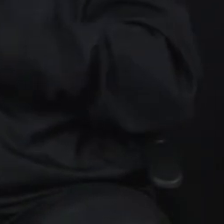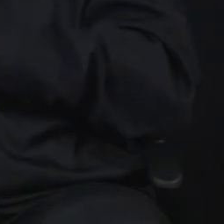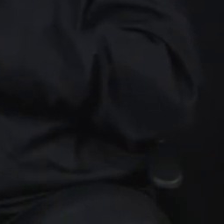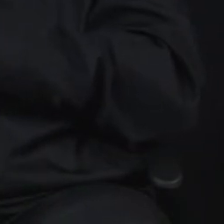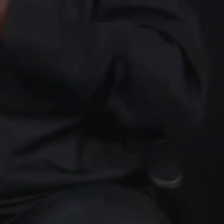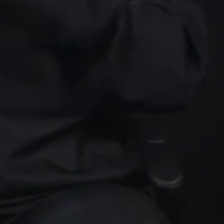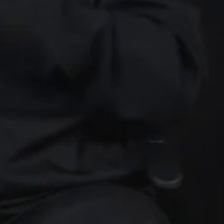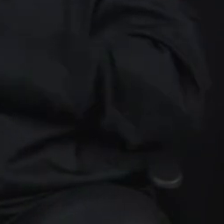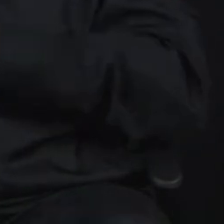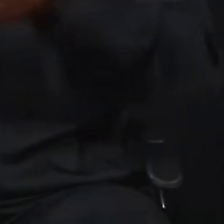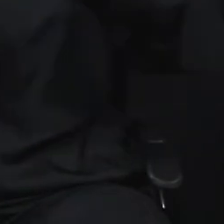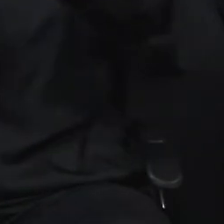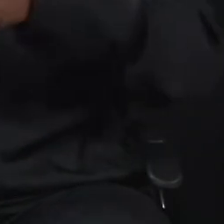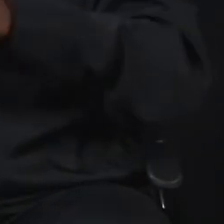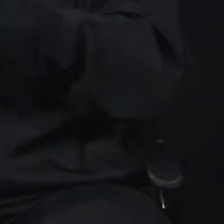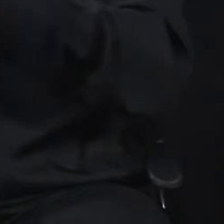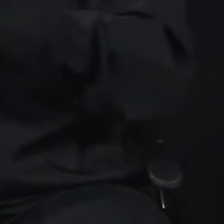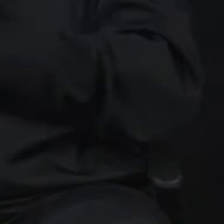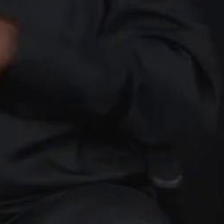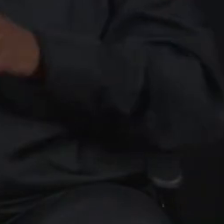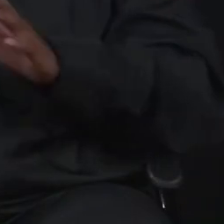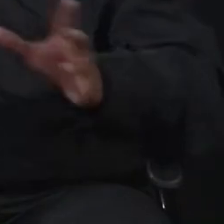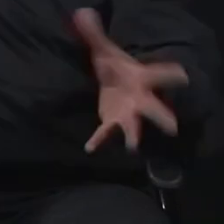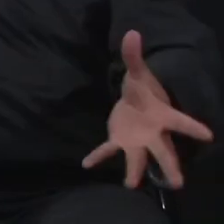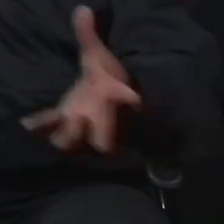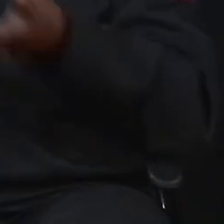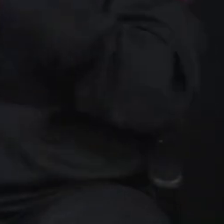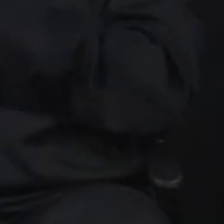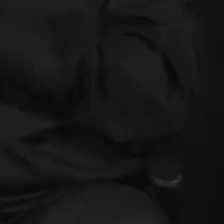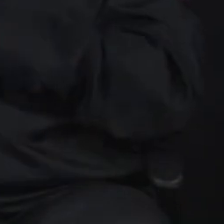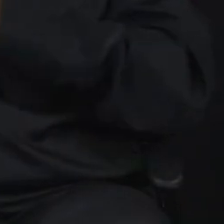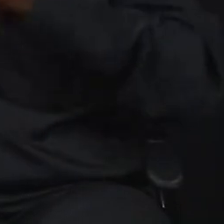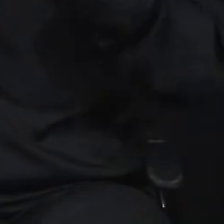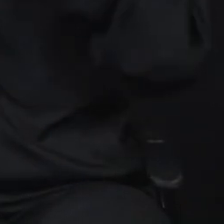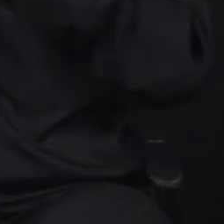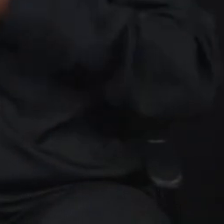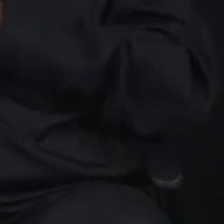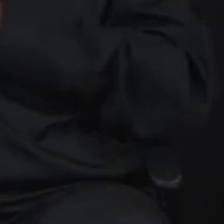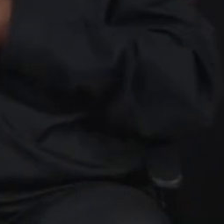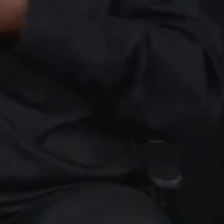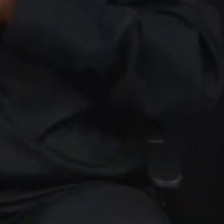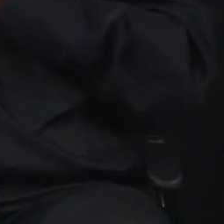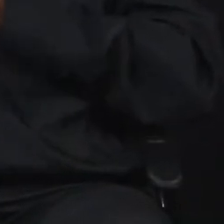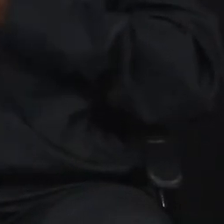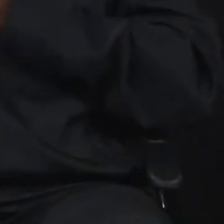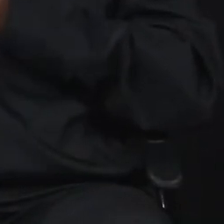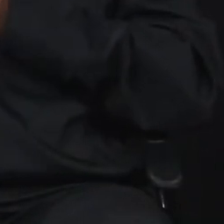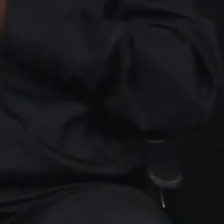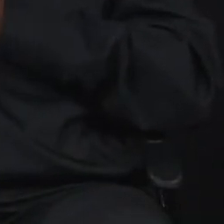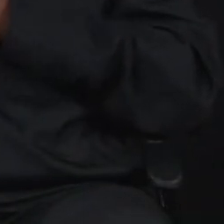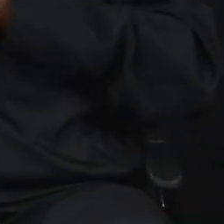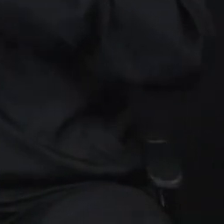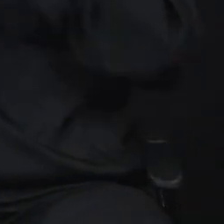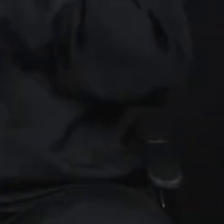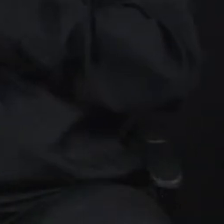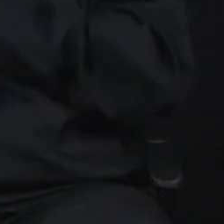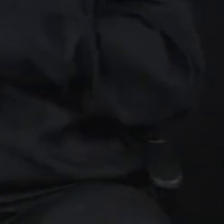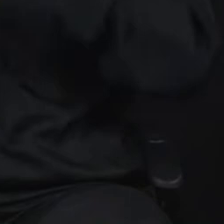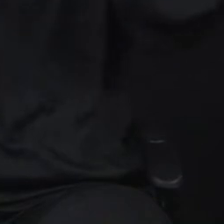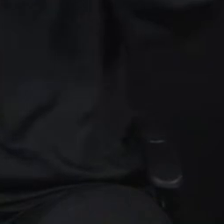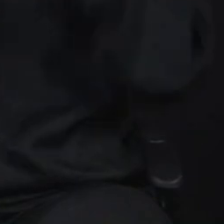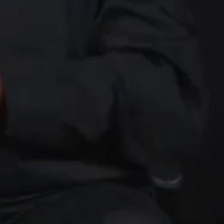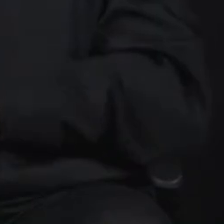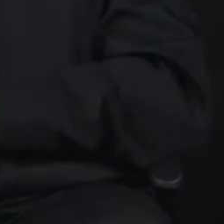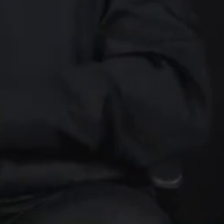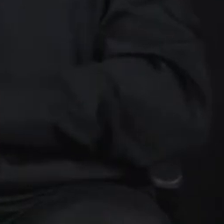subtitulado. Si tiene una pérdida postlocutiva, entiende claramente y comprende el español y puede leer el